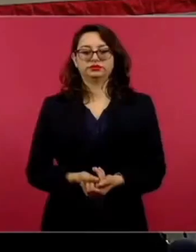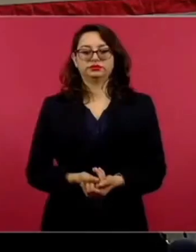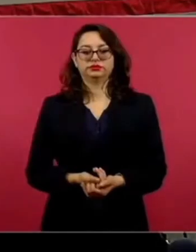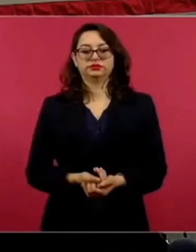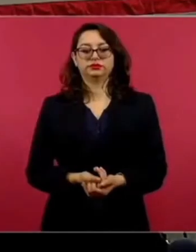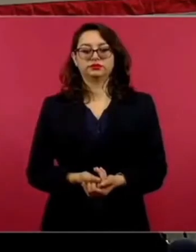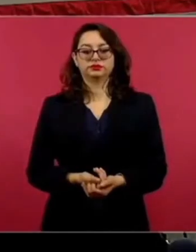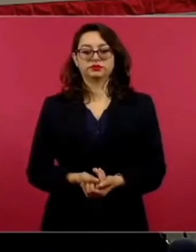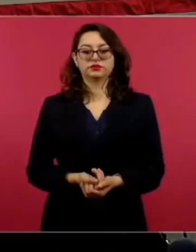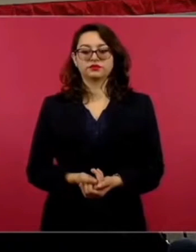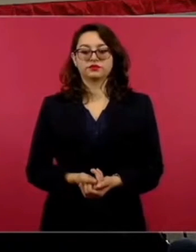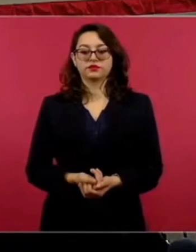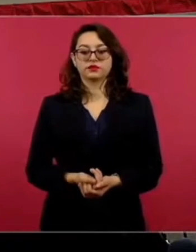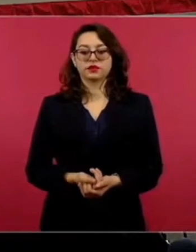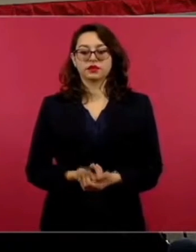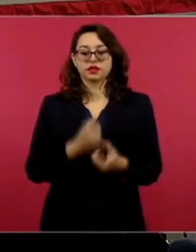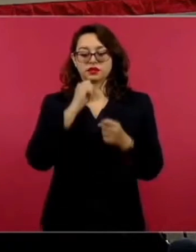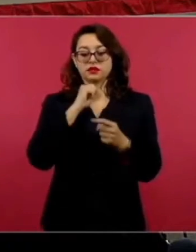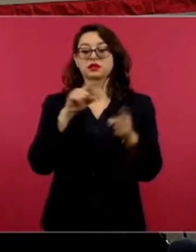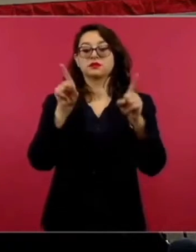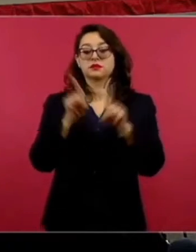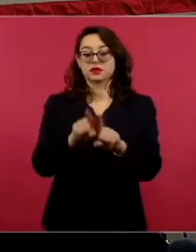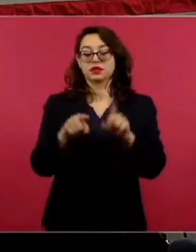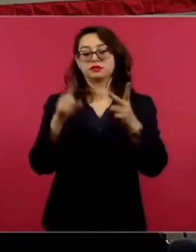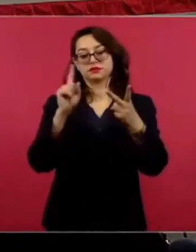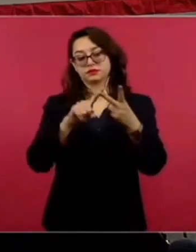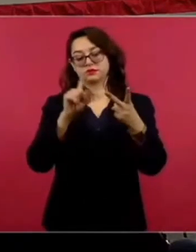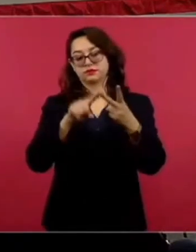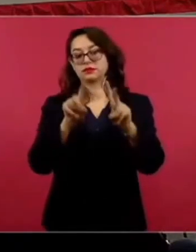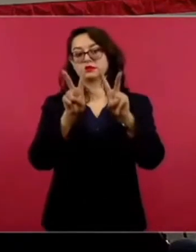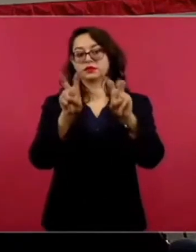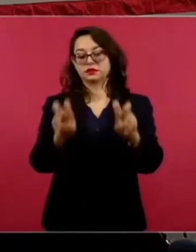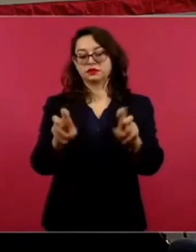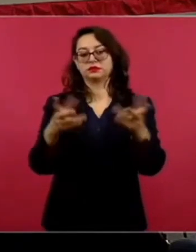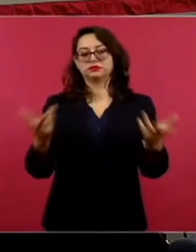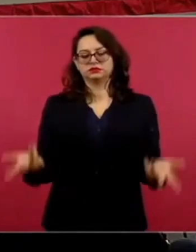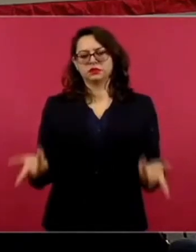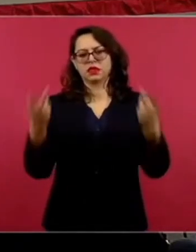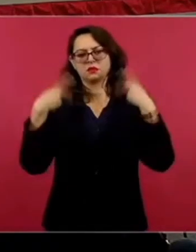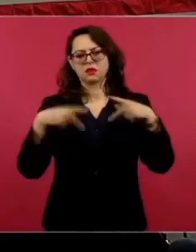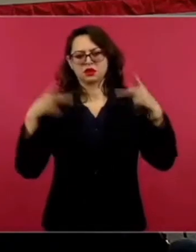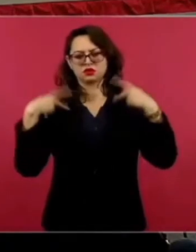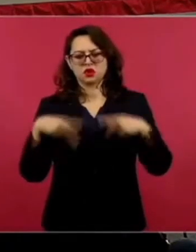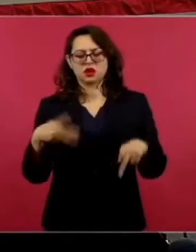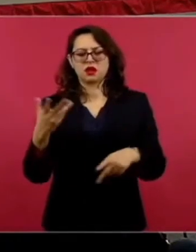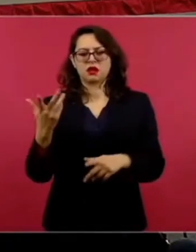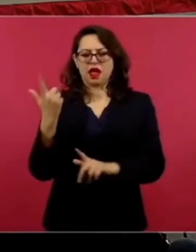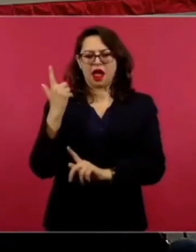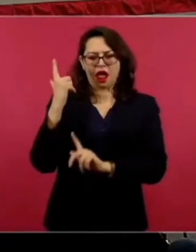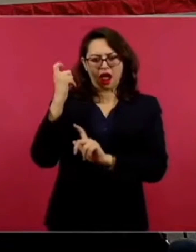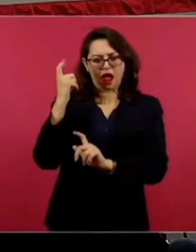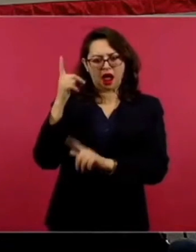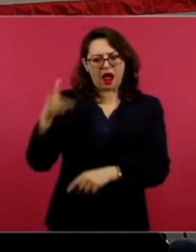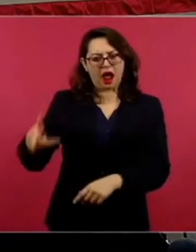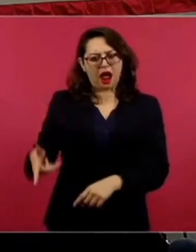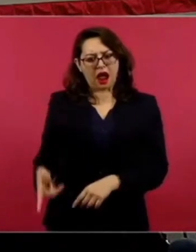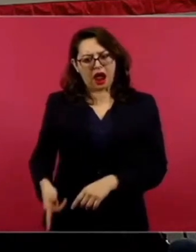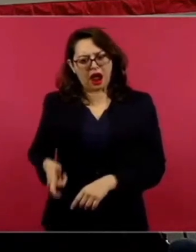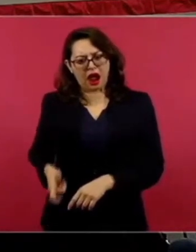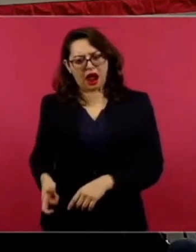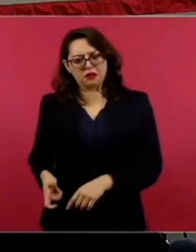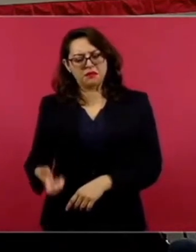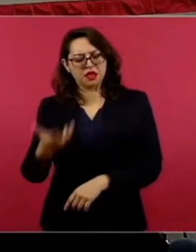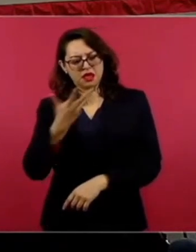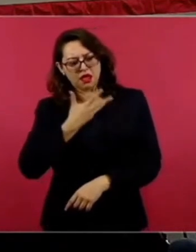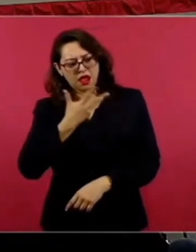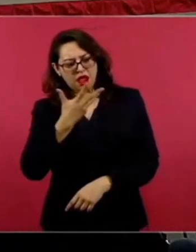También tenemos hoy un reporte del desarme voluntario, que es el canje de armas de fuego por dinero